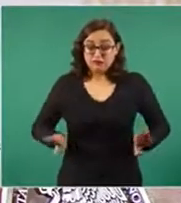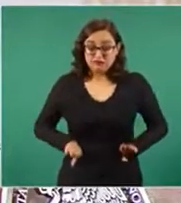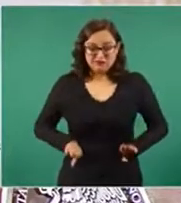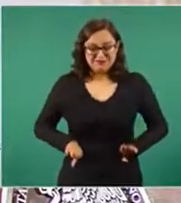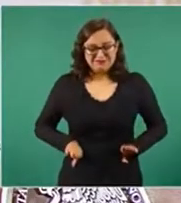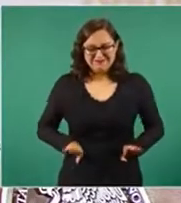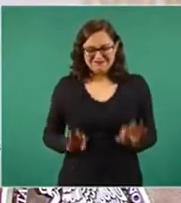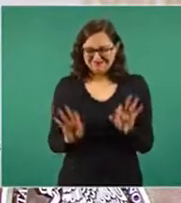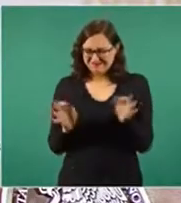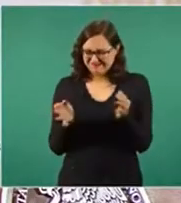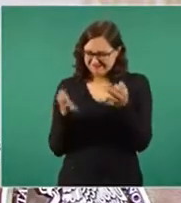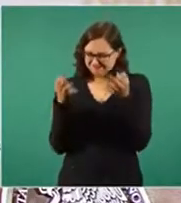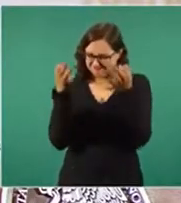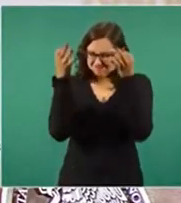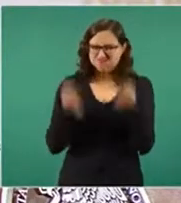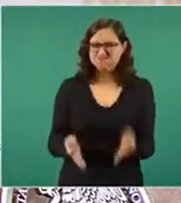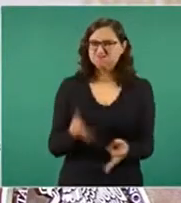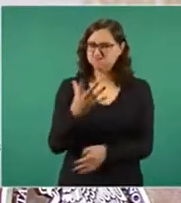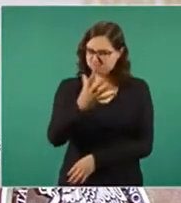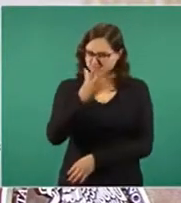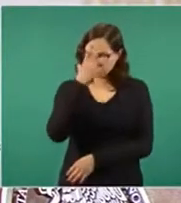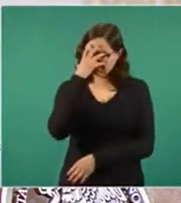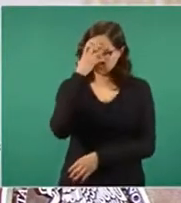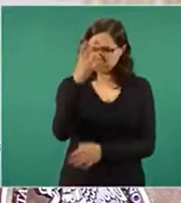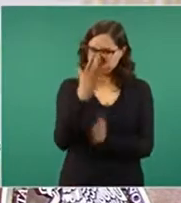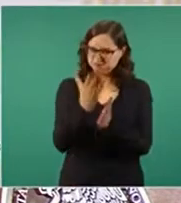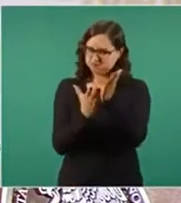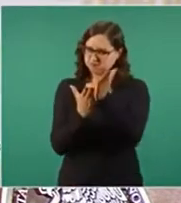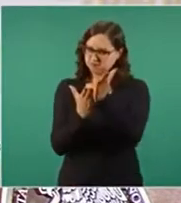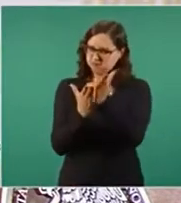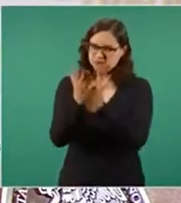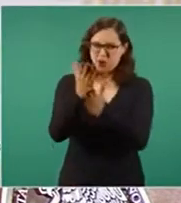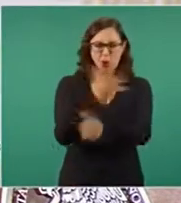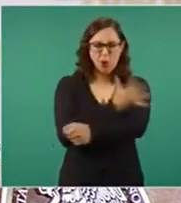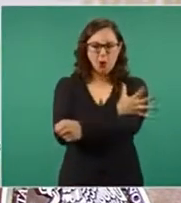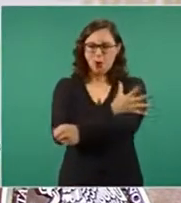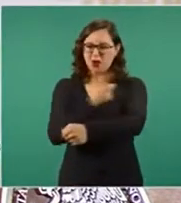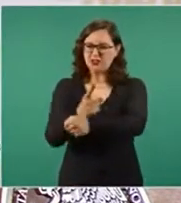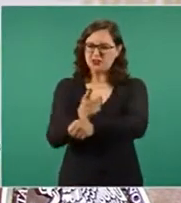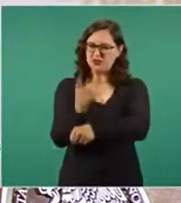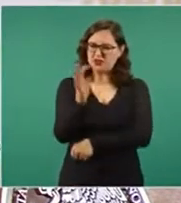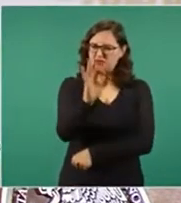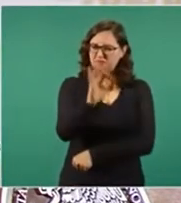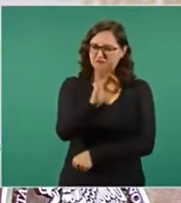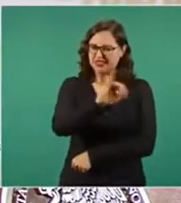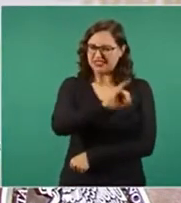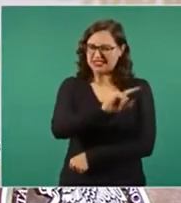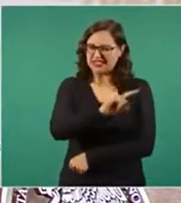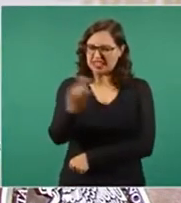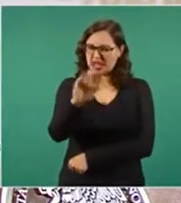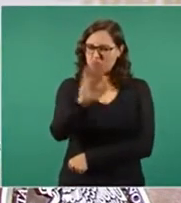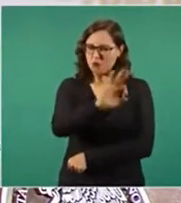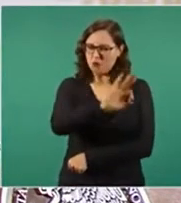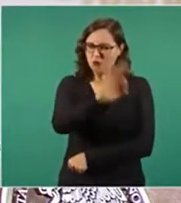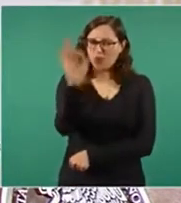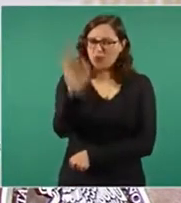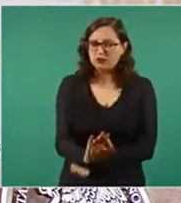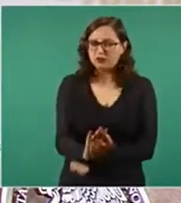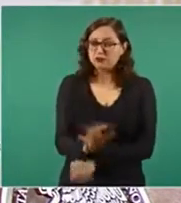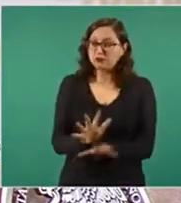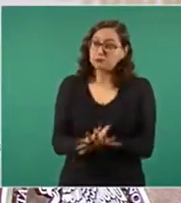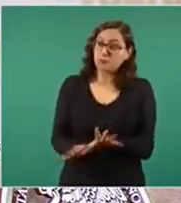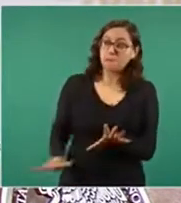la honorabilidad y el compromiso incuestionable por el pueblo al que con tanta dignidad representa.